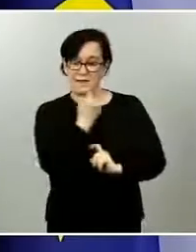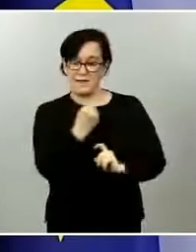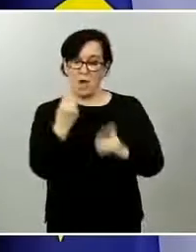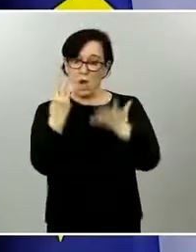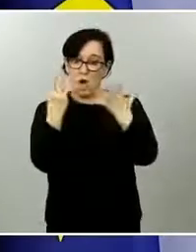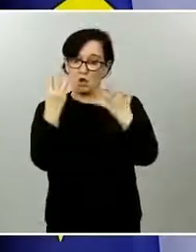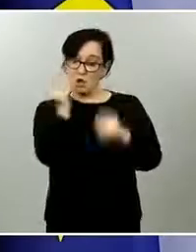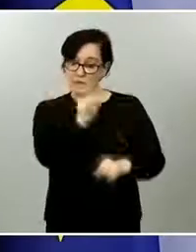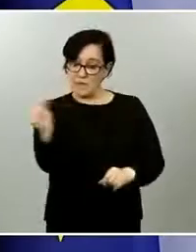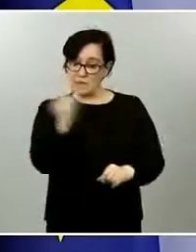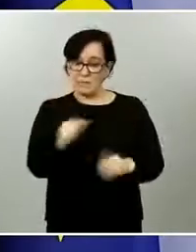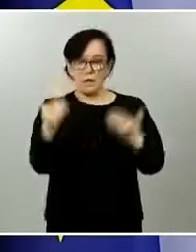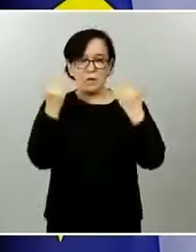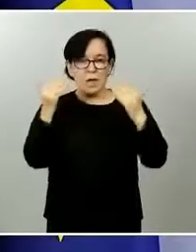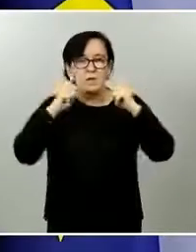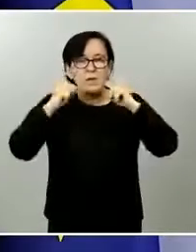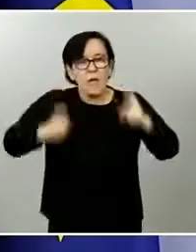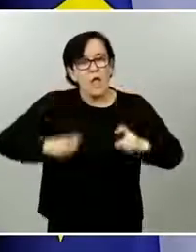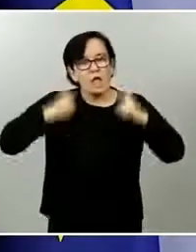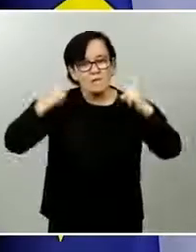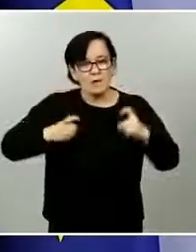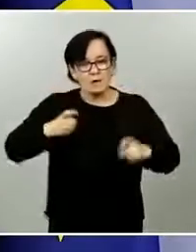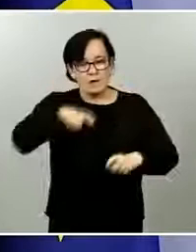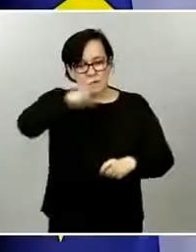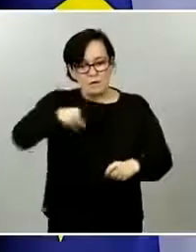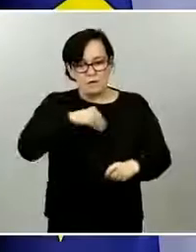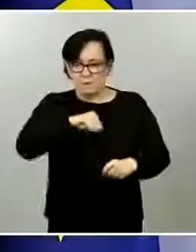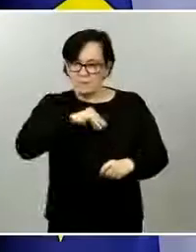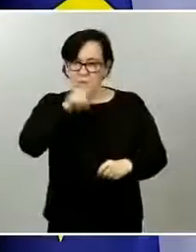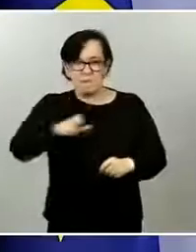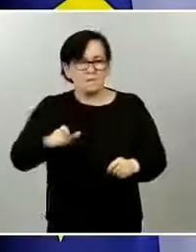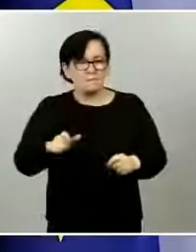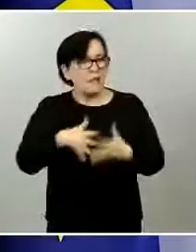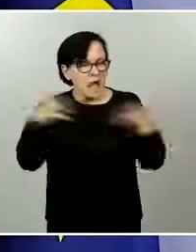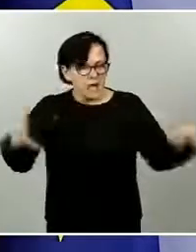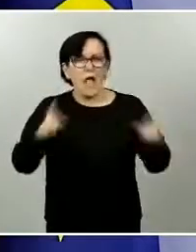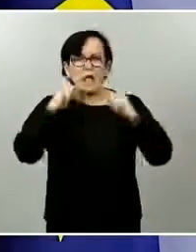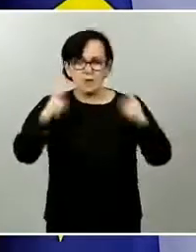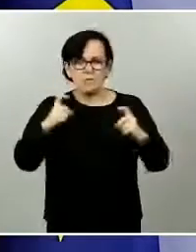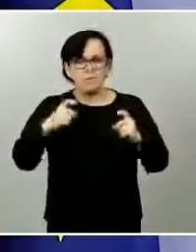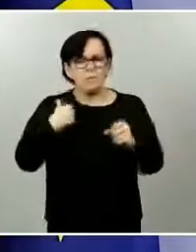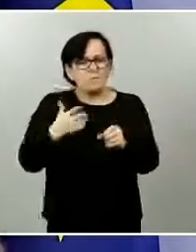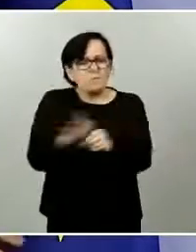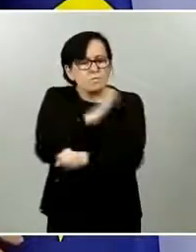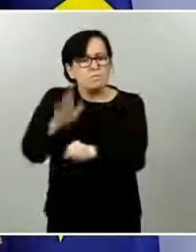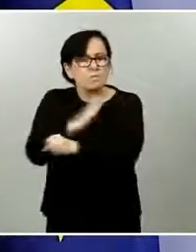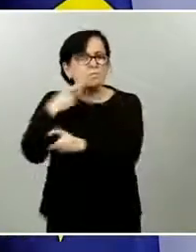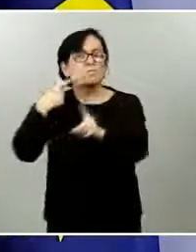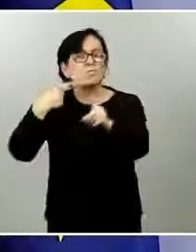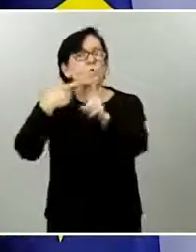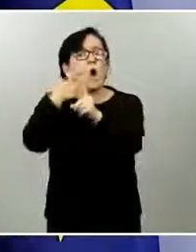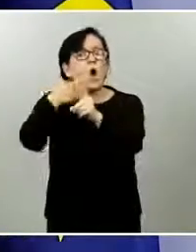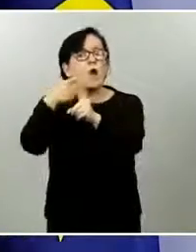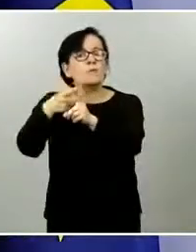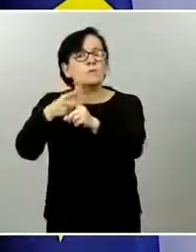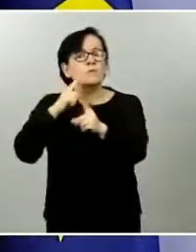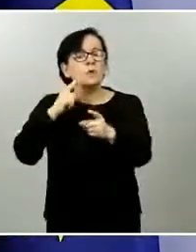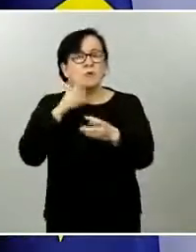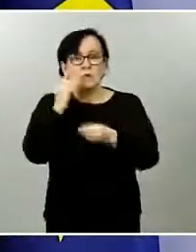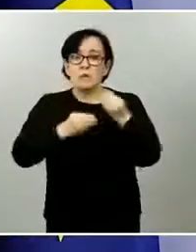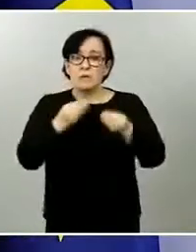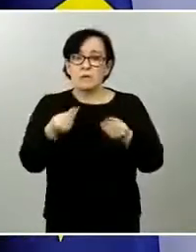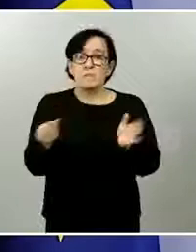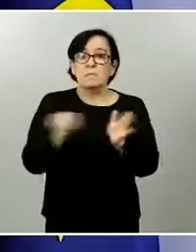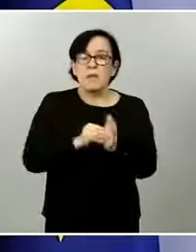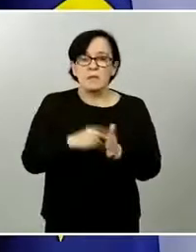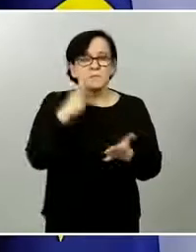el promedio de la semana está también por debajo del 0,5%. Por tanto, objetivo de la semana se ha cumplido. Cada una de las ocho semanas, gracias